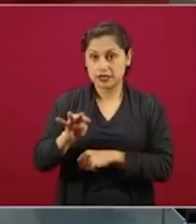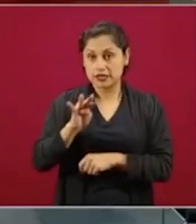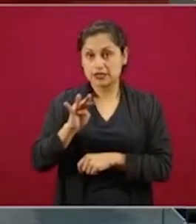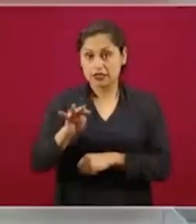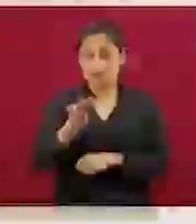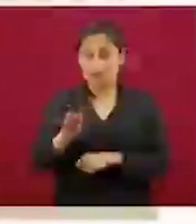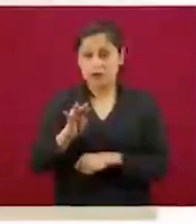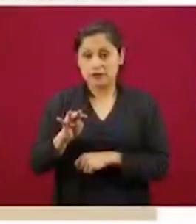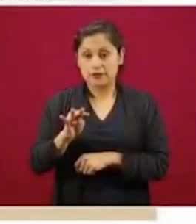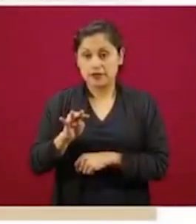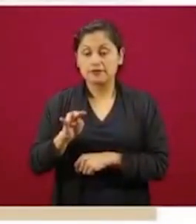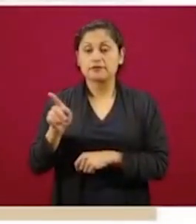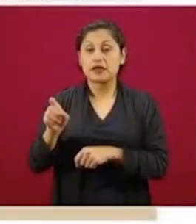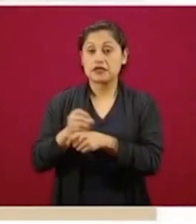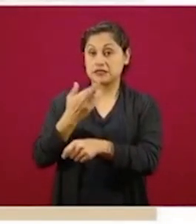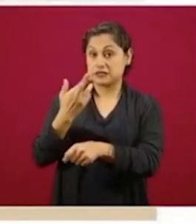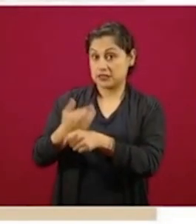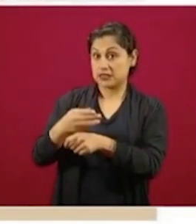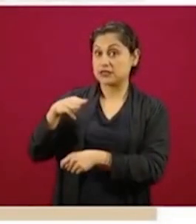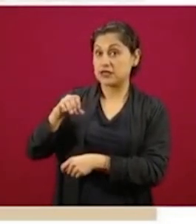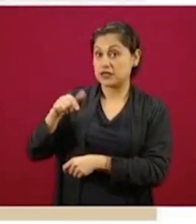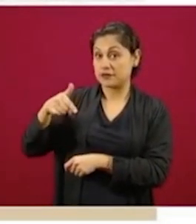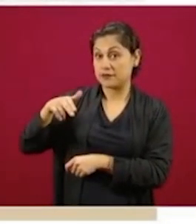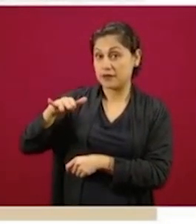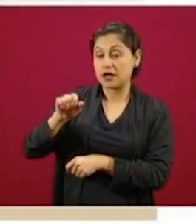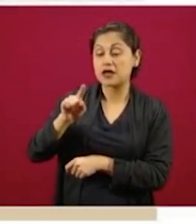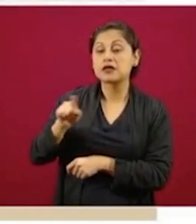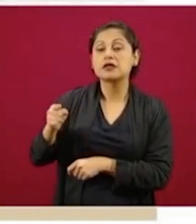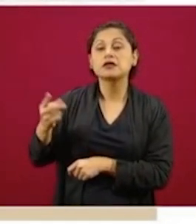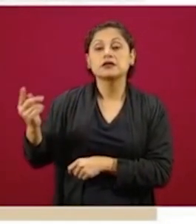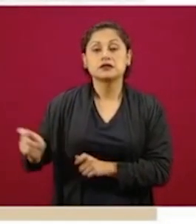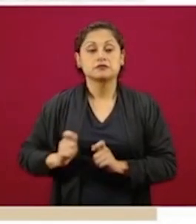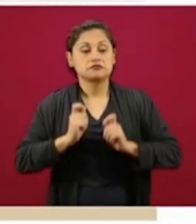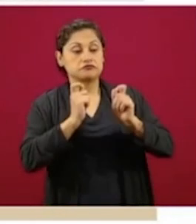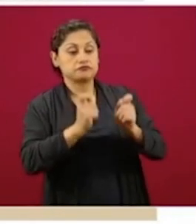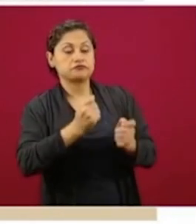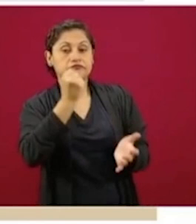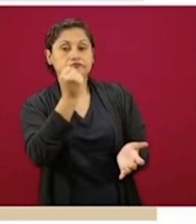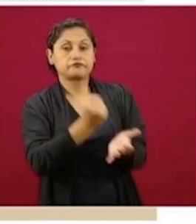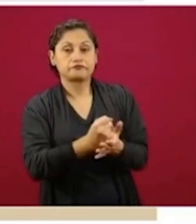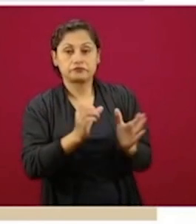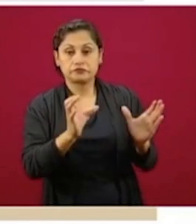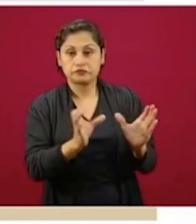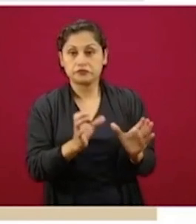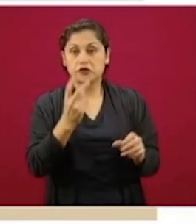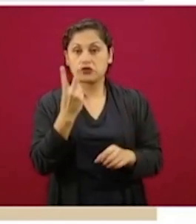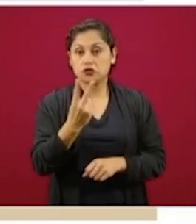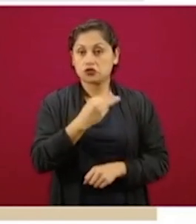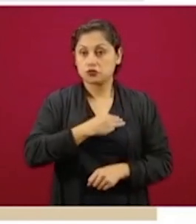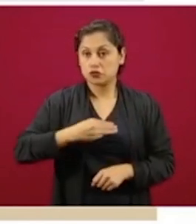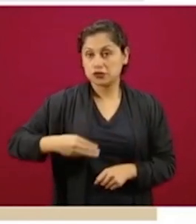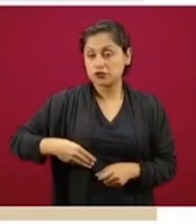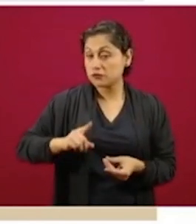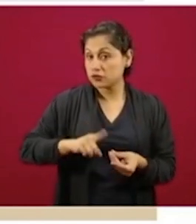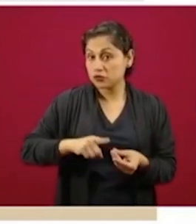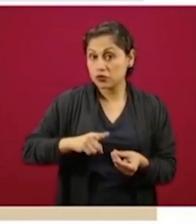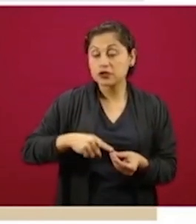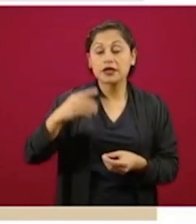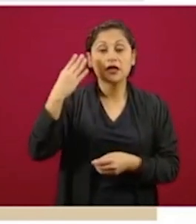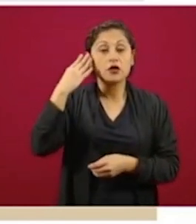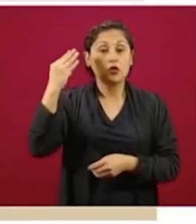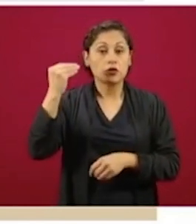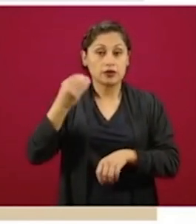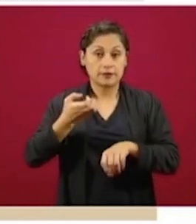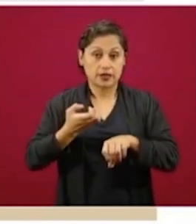A propósito, la secretaria Márquez entregó el certificado a los primeros dos municipios. El primero fue el municipio de Colima, en el estado de